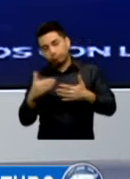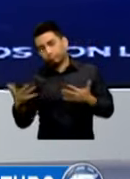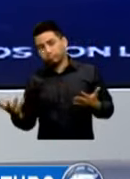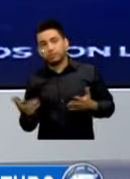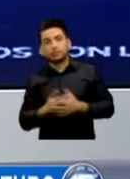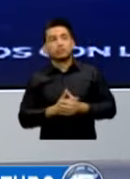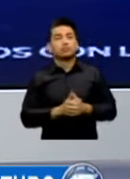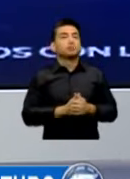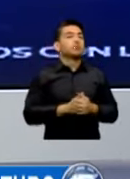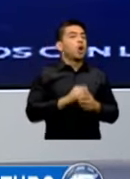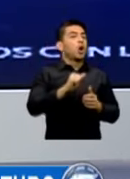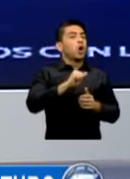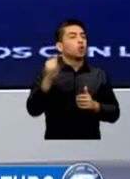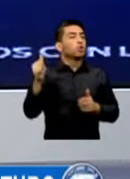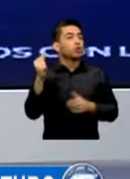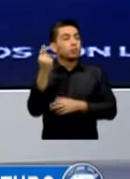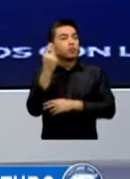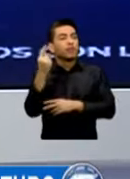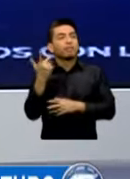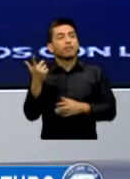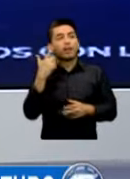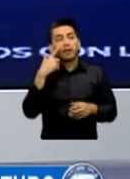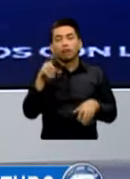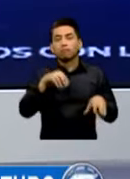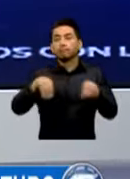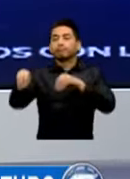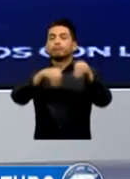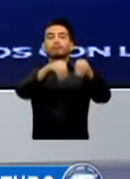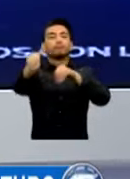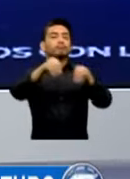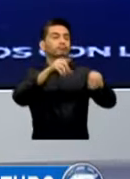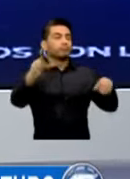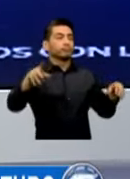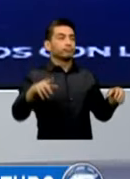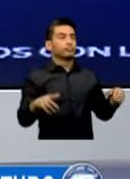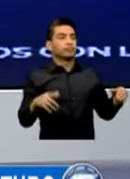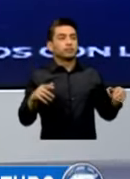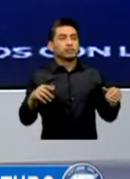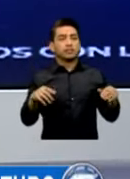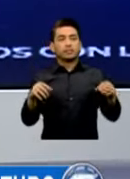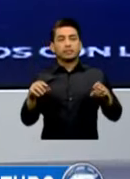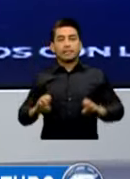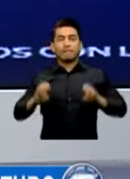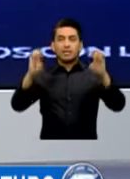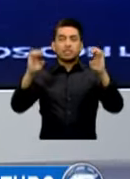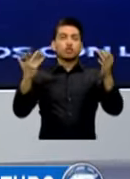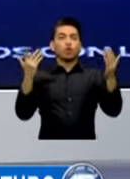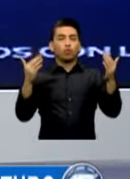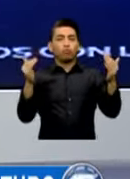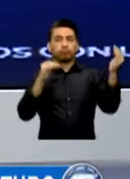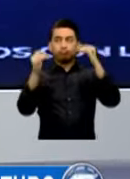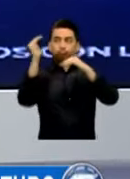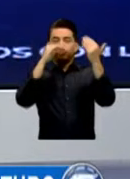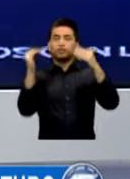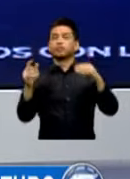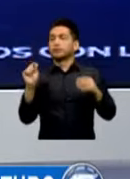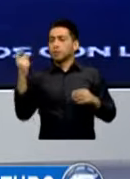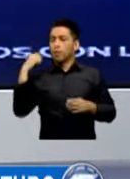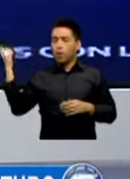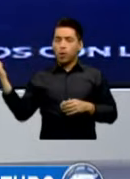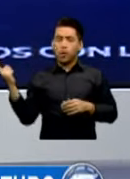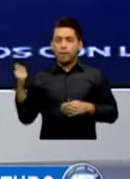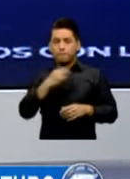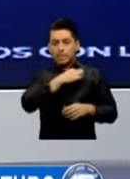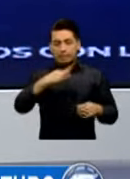Hecho Importante Es La Movilidad Y La Infraestructura Acabamos De Entregar A La Policía Lo Hizo El Señor Presidente 350